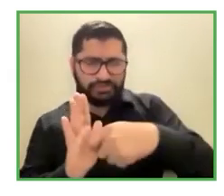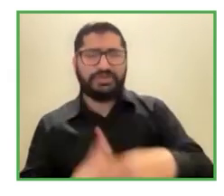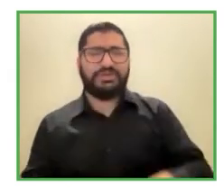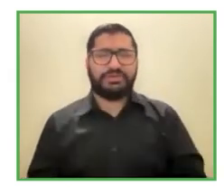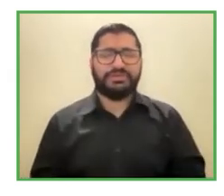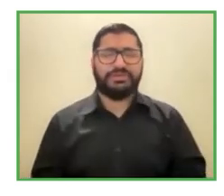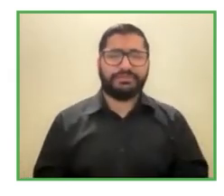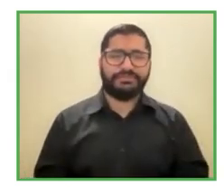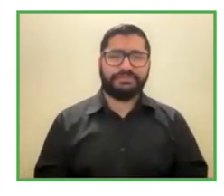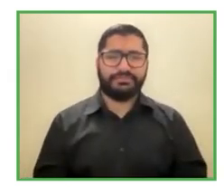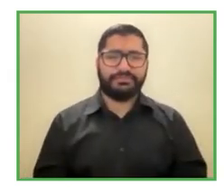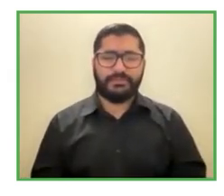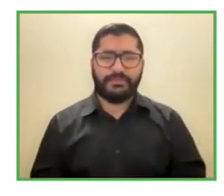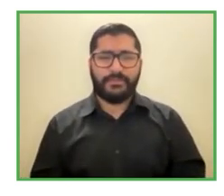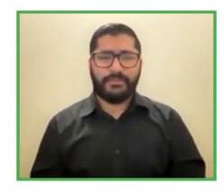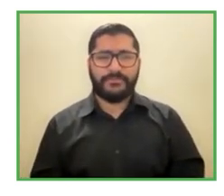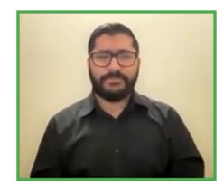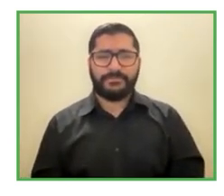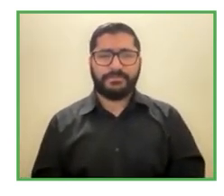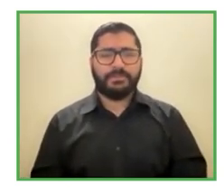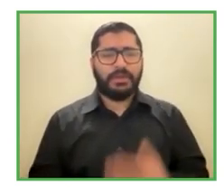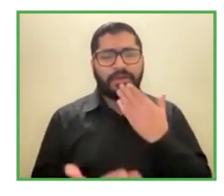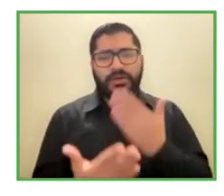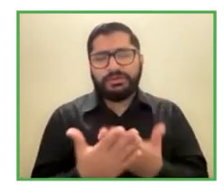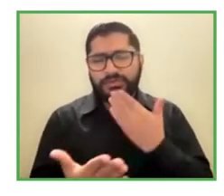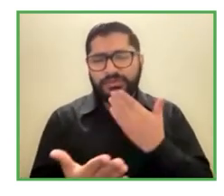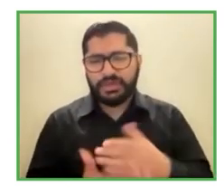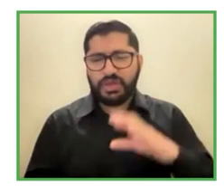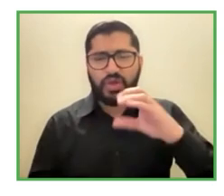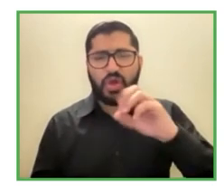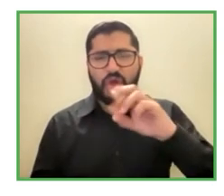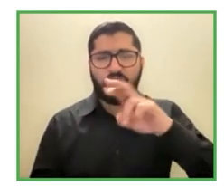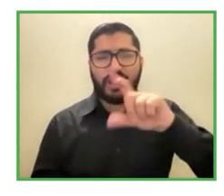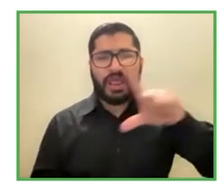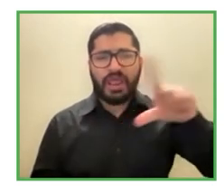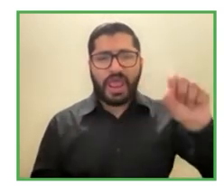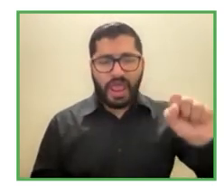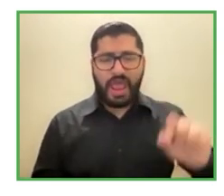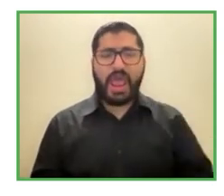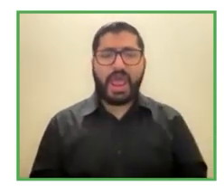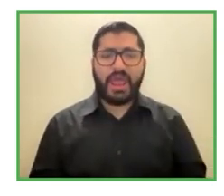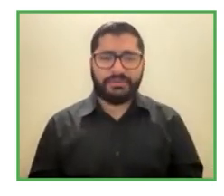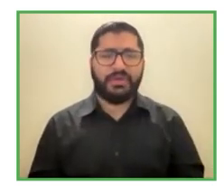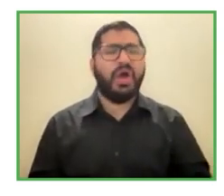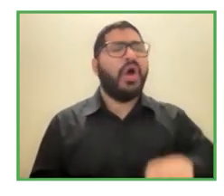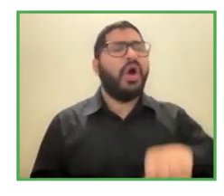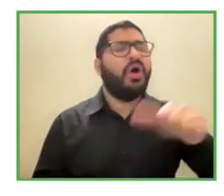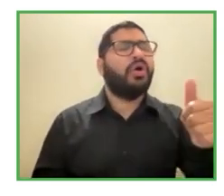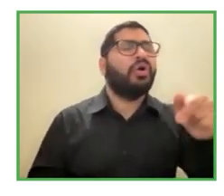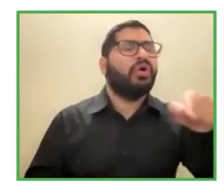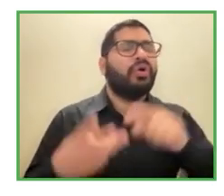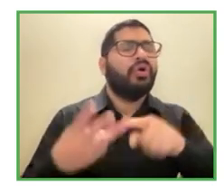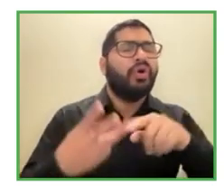gracias Cornelia Rodrigo a usted me ha ocurrido alguna oportunidad